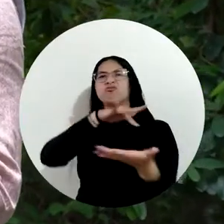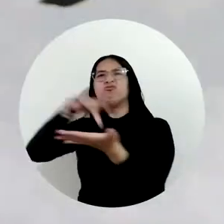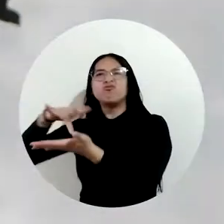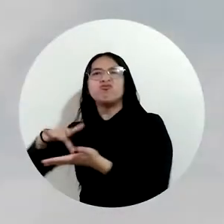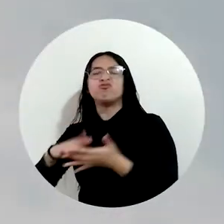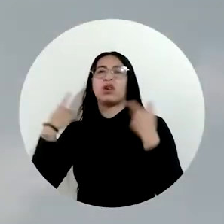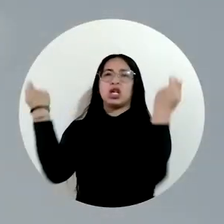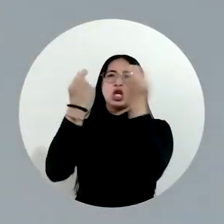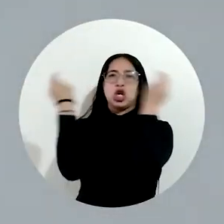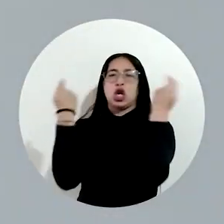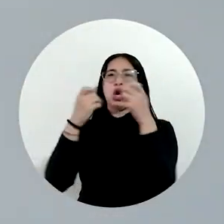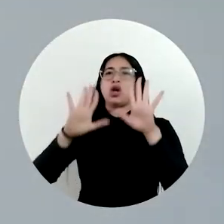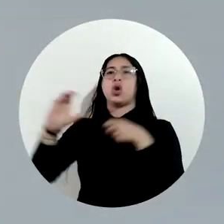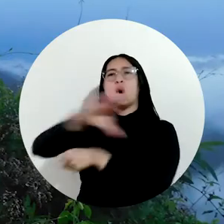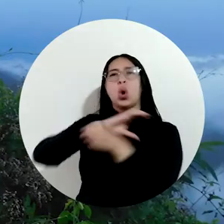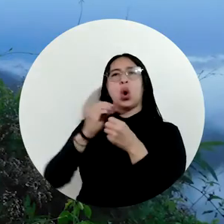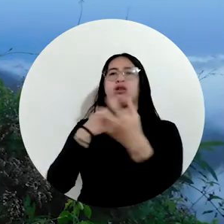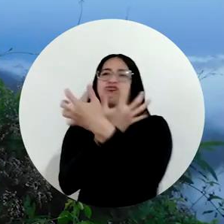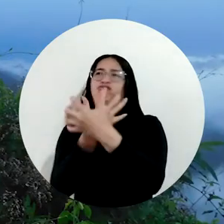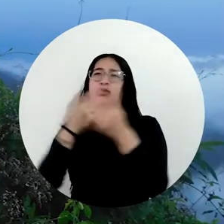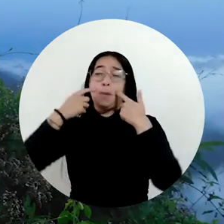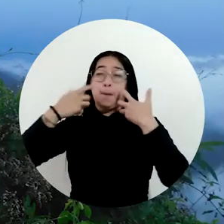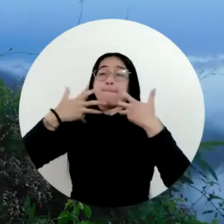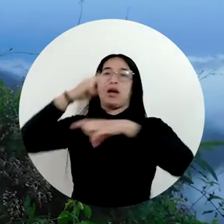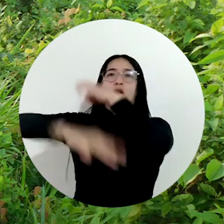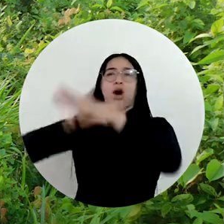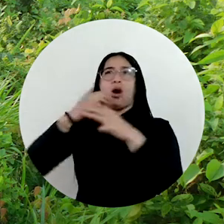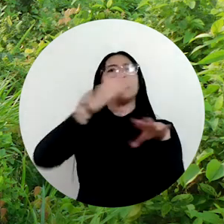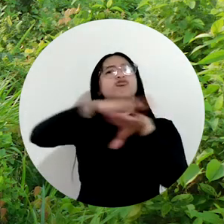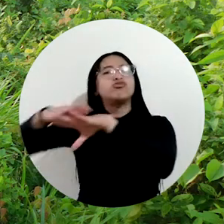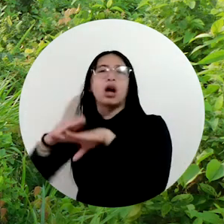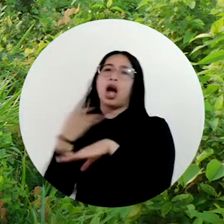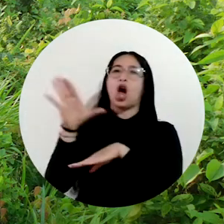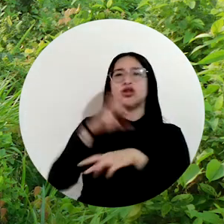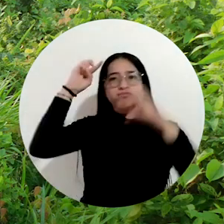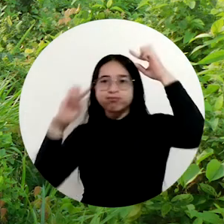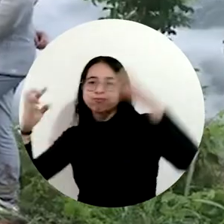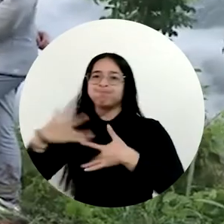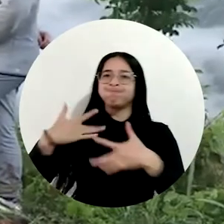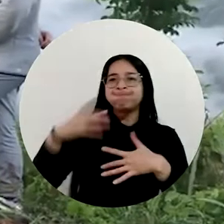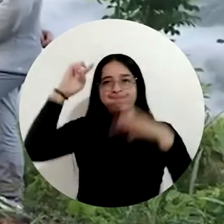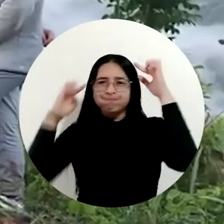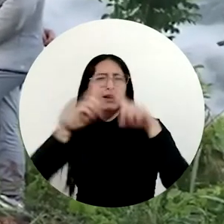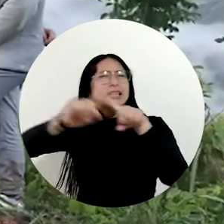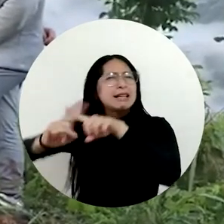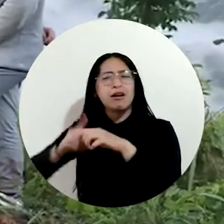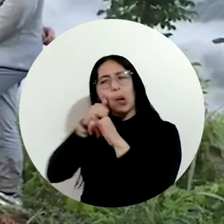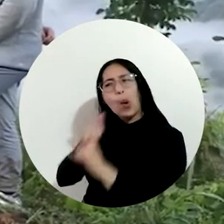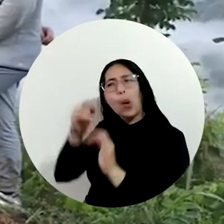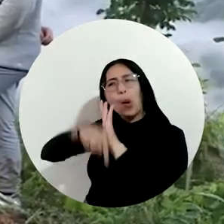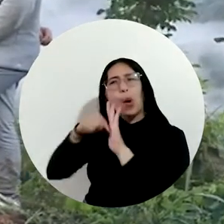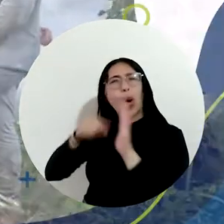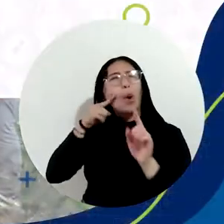cataloga como el evento de ciencia ciudadana más grande del mundo y que convoca a investigadores, observadores, voluntarios, profesionales y